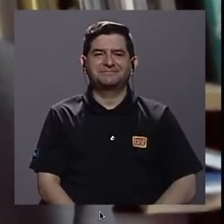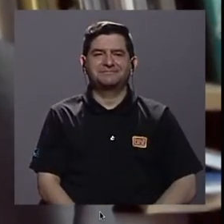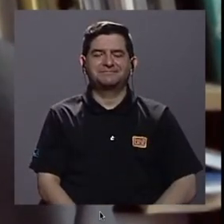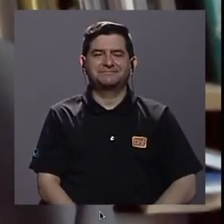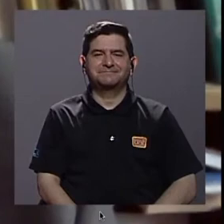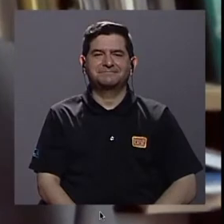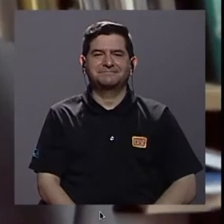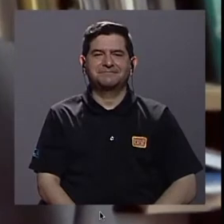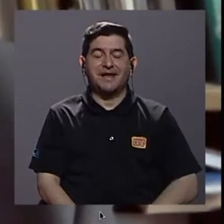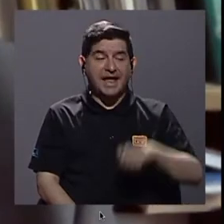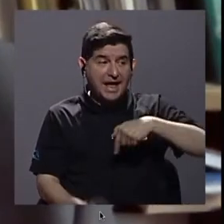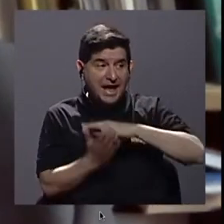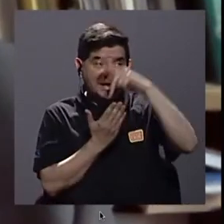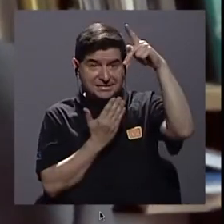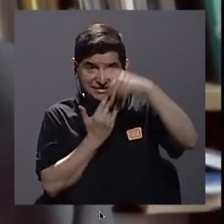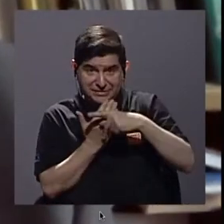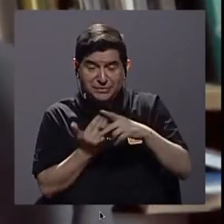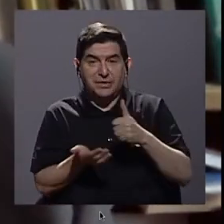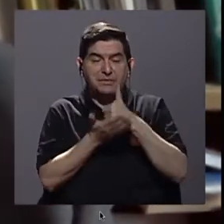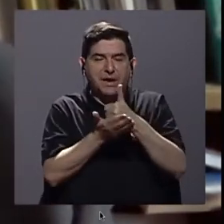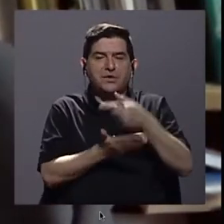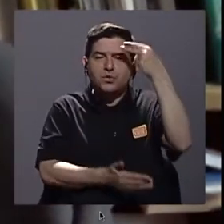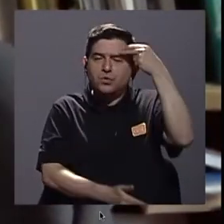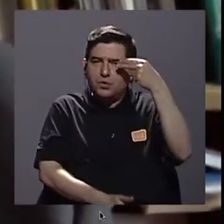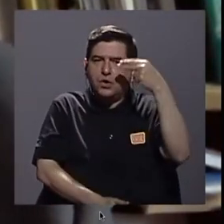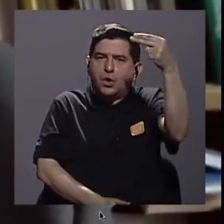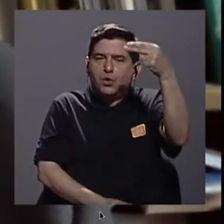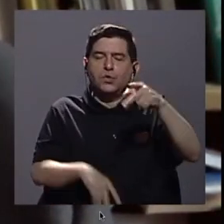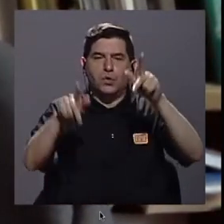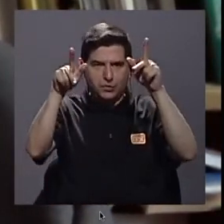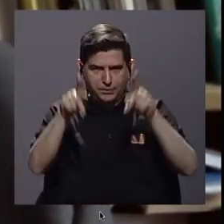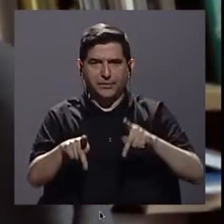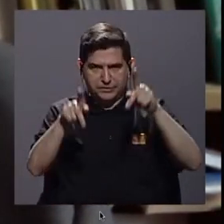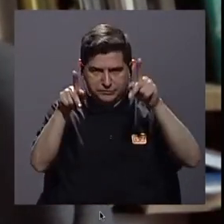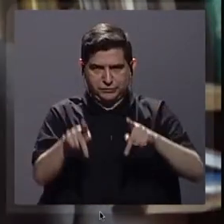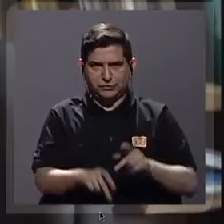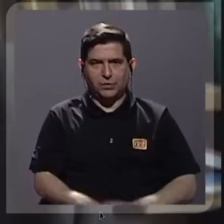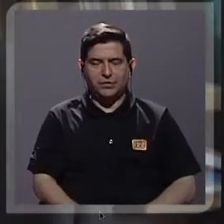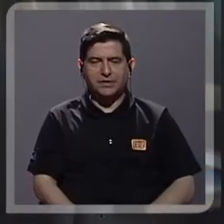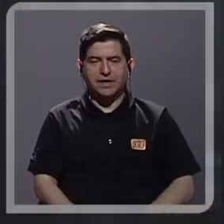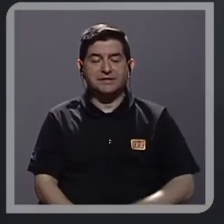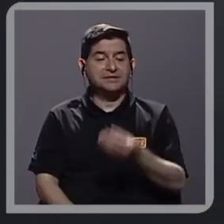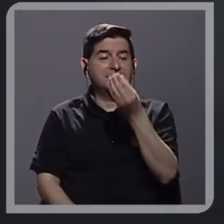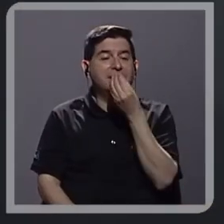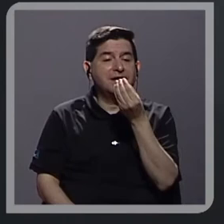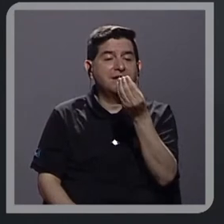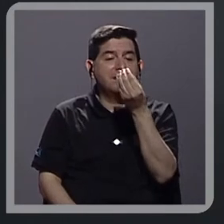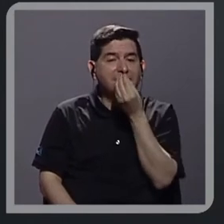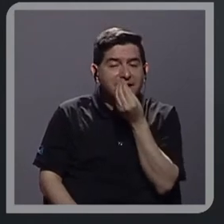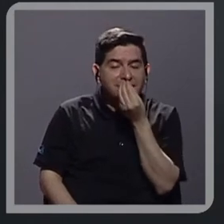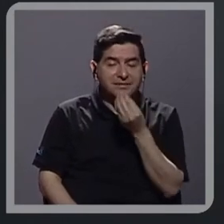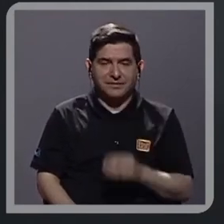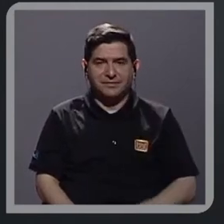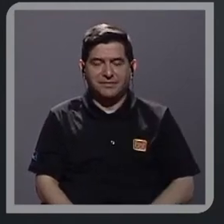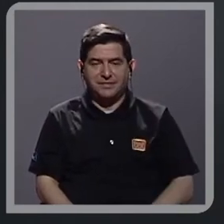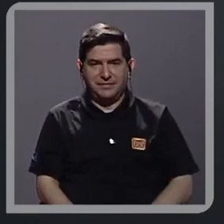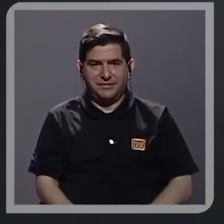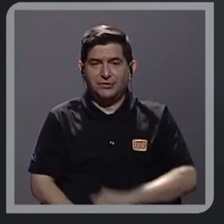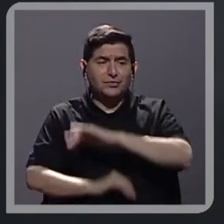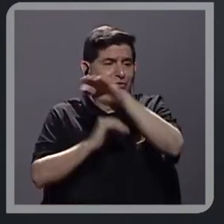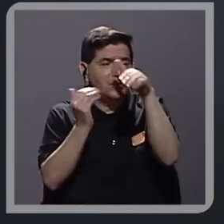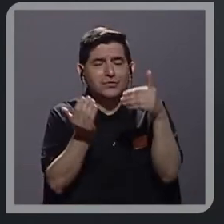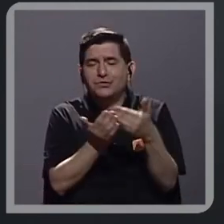Que este programa sirva como un homenaje a quienes llevan el pan, que llevan toda